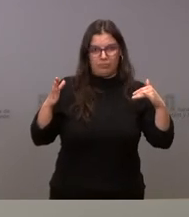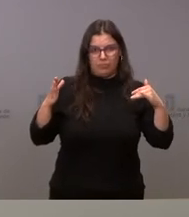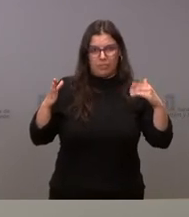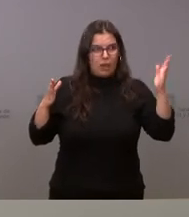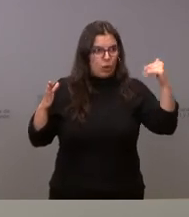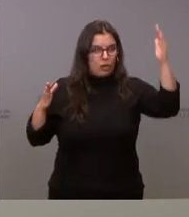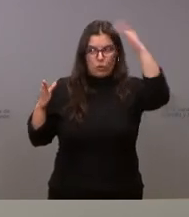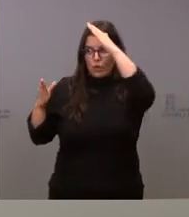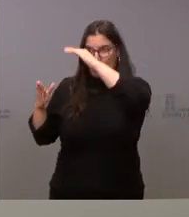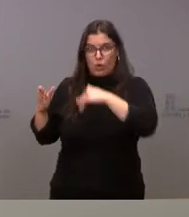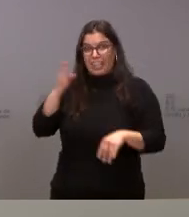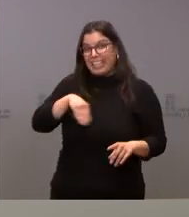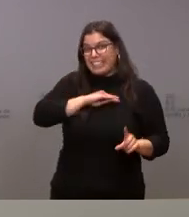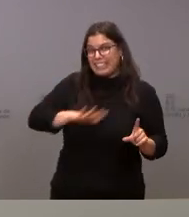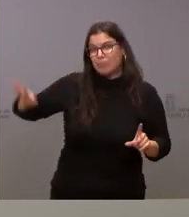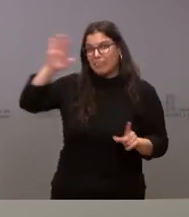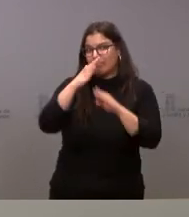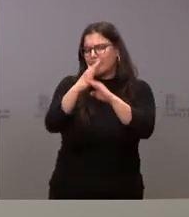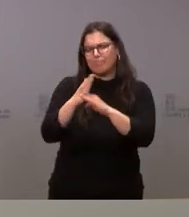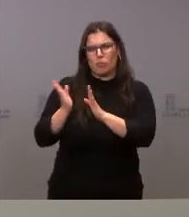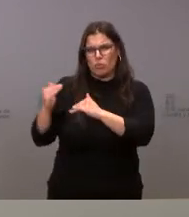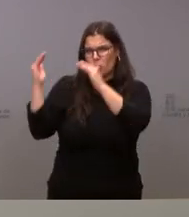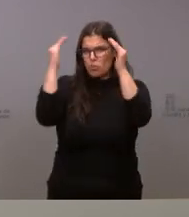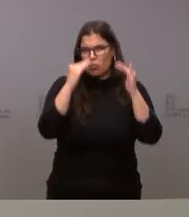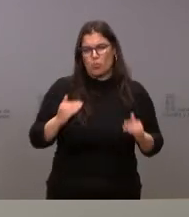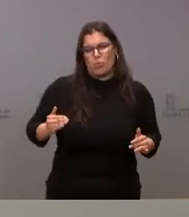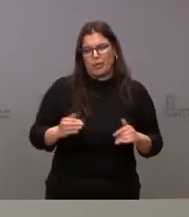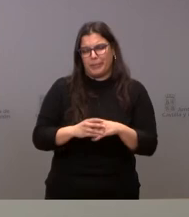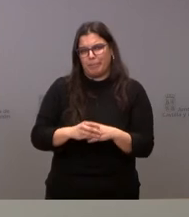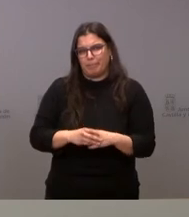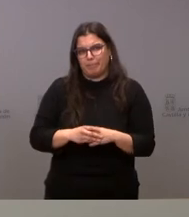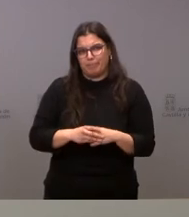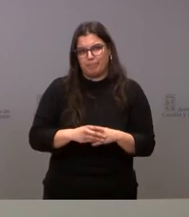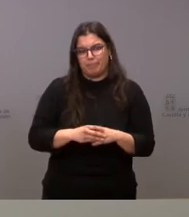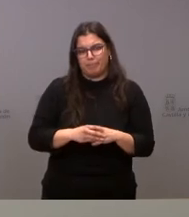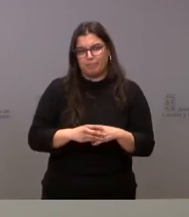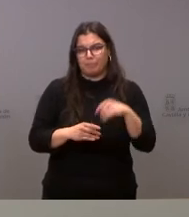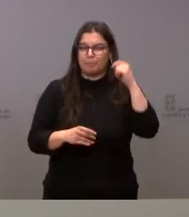Castilla y León y en España hay una insuficiencia de profesionales sanitarios especialmente en el ámbito de atención primaria